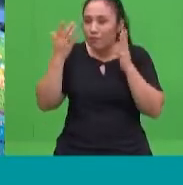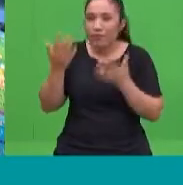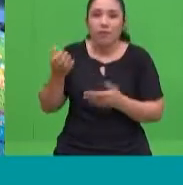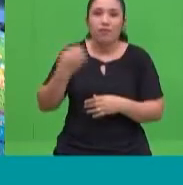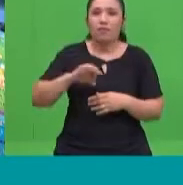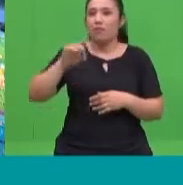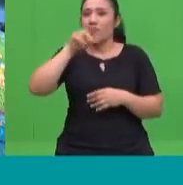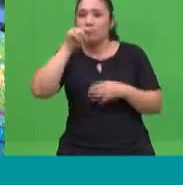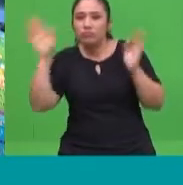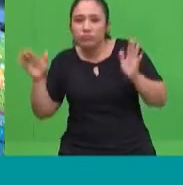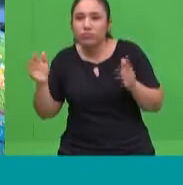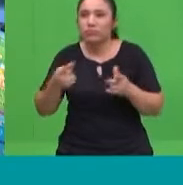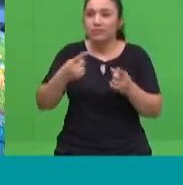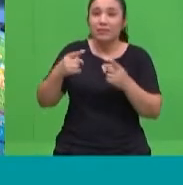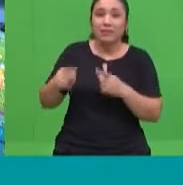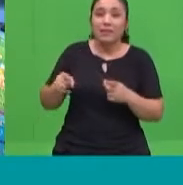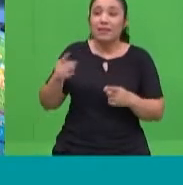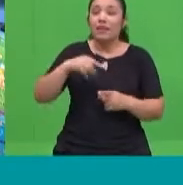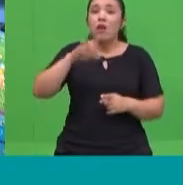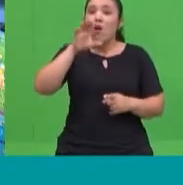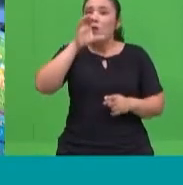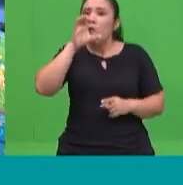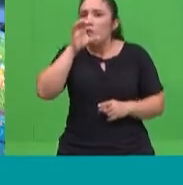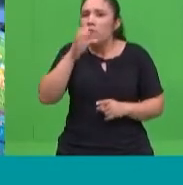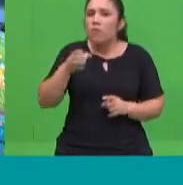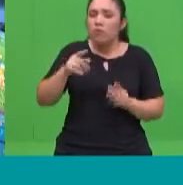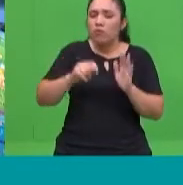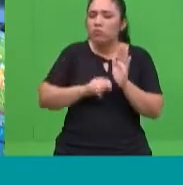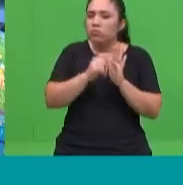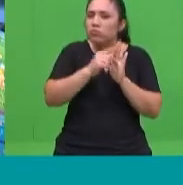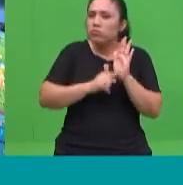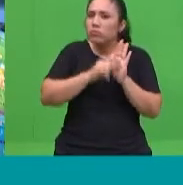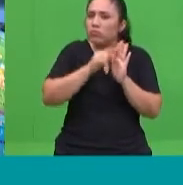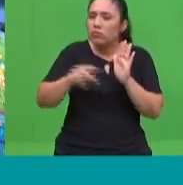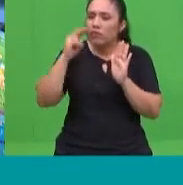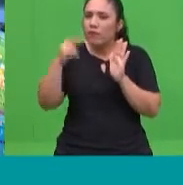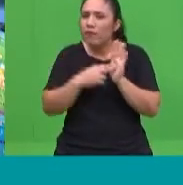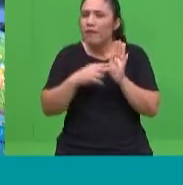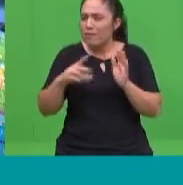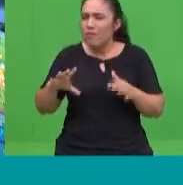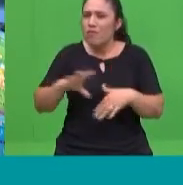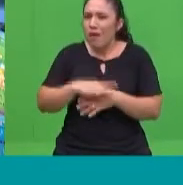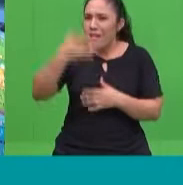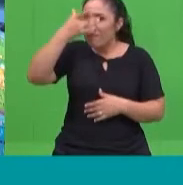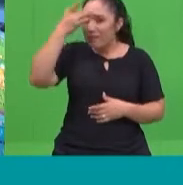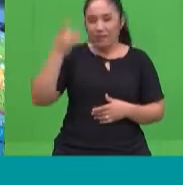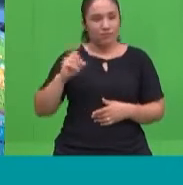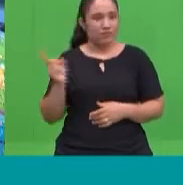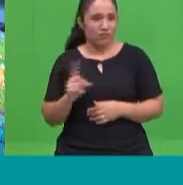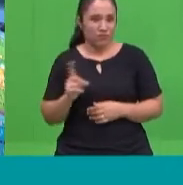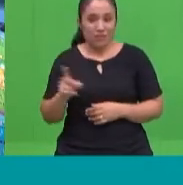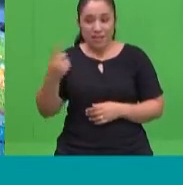fíjate lo que dice de repente el Ministerio de Salud o el Ministerio de Educación, ¿verdad? A los efectos de que ellos accedan a una información veraz,